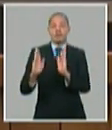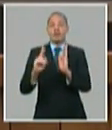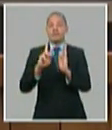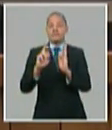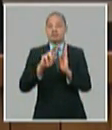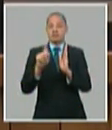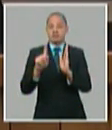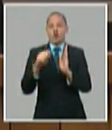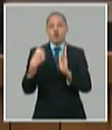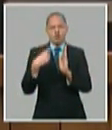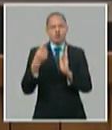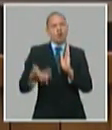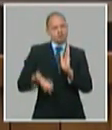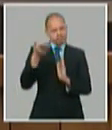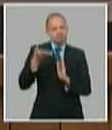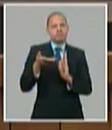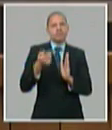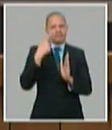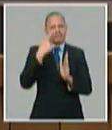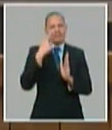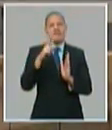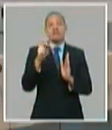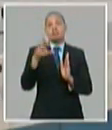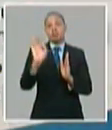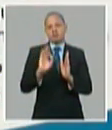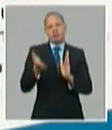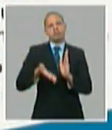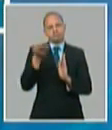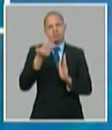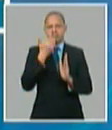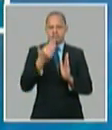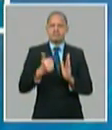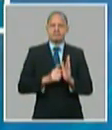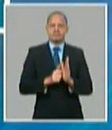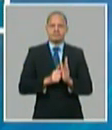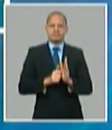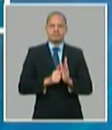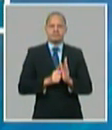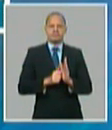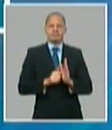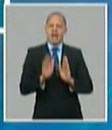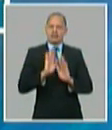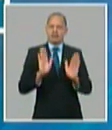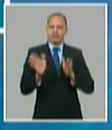ahora con qué estructura que esto es muy importante con qué estructura